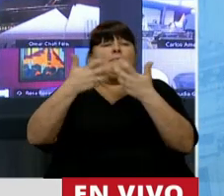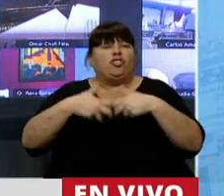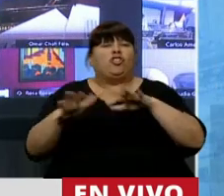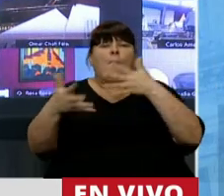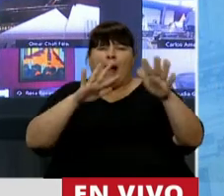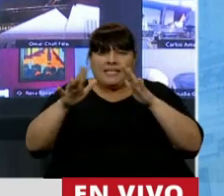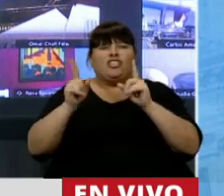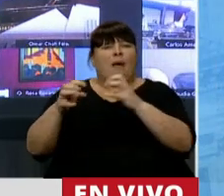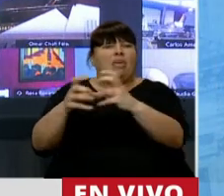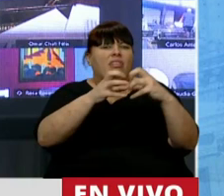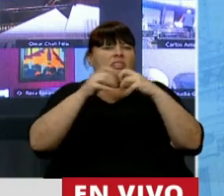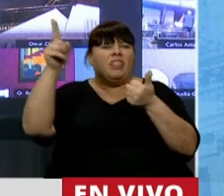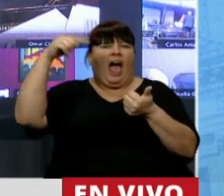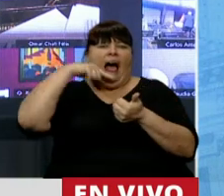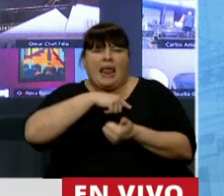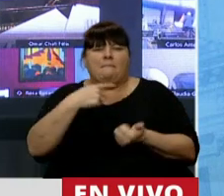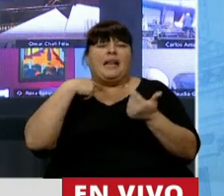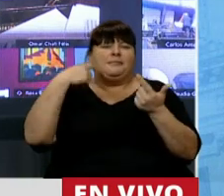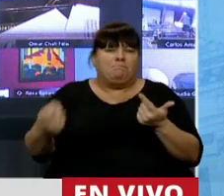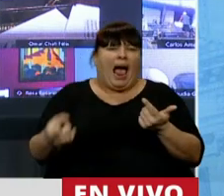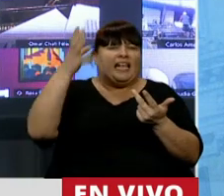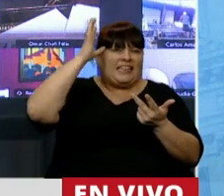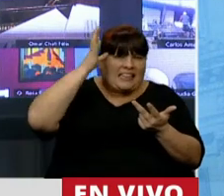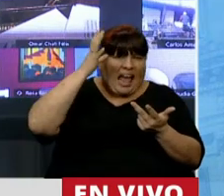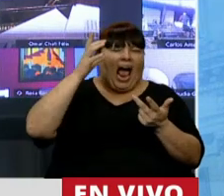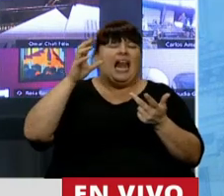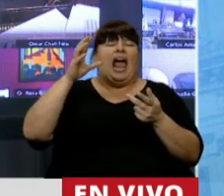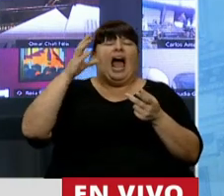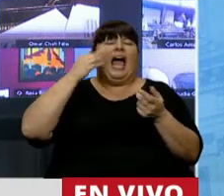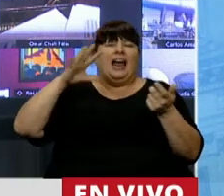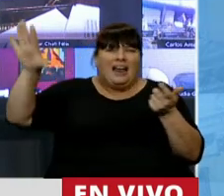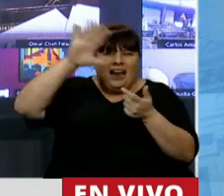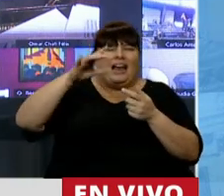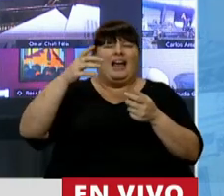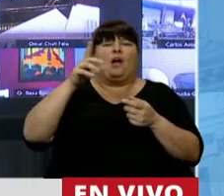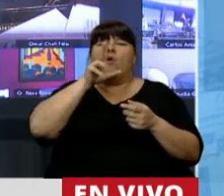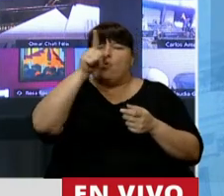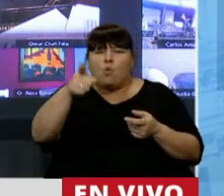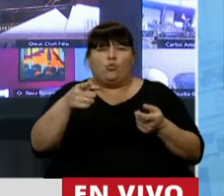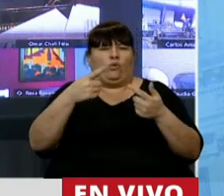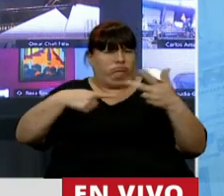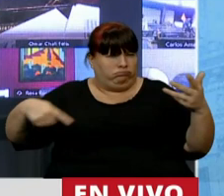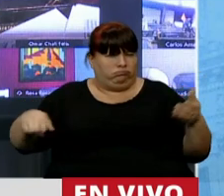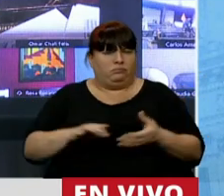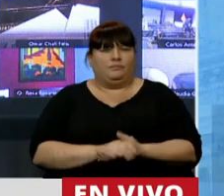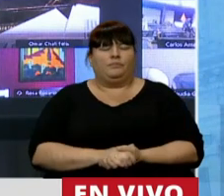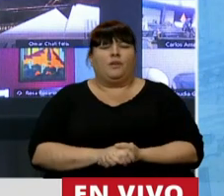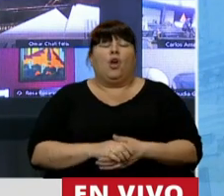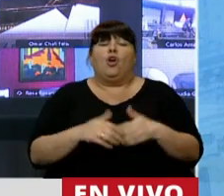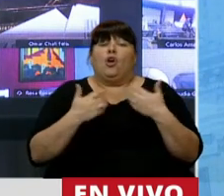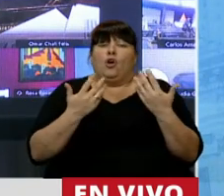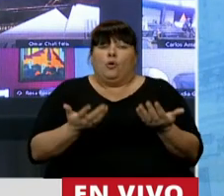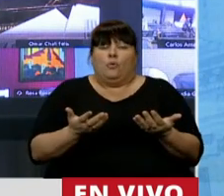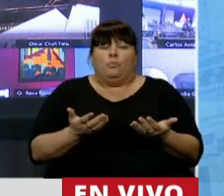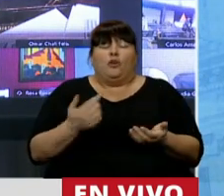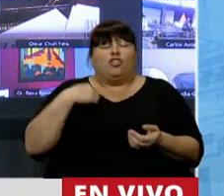similares que se están discutiendo en Alemania, en España, en Italia, en Reino Unido, en Italia, en Rusia. Por eso,